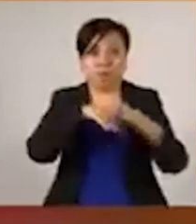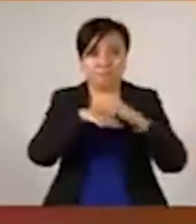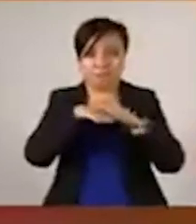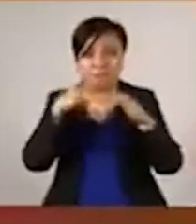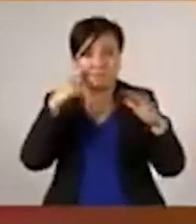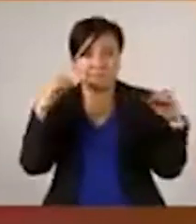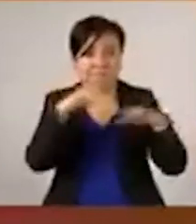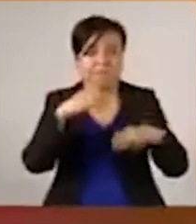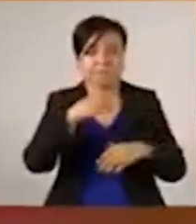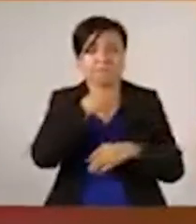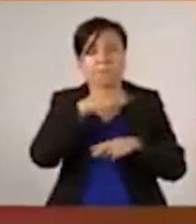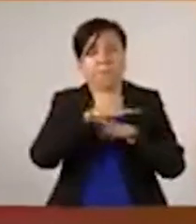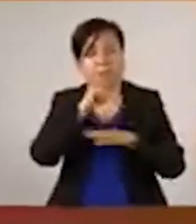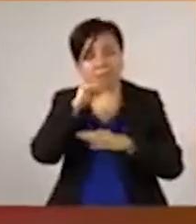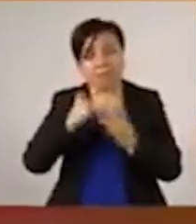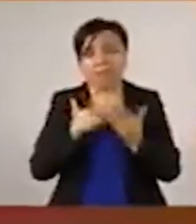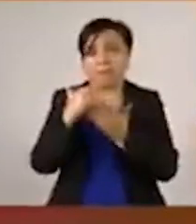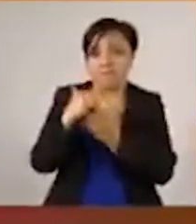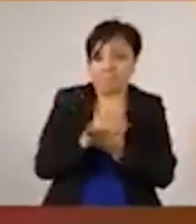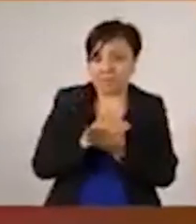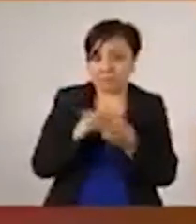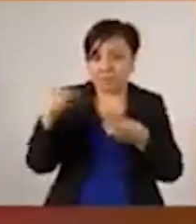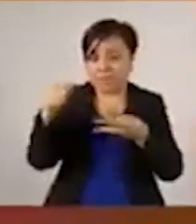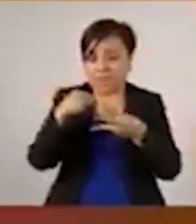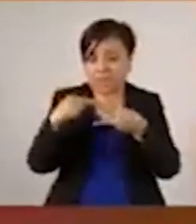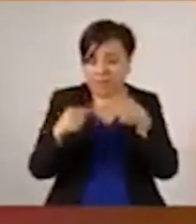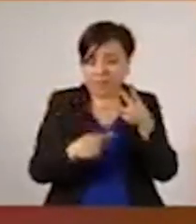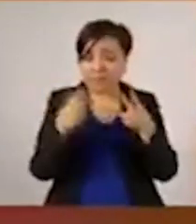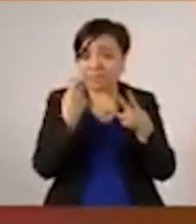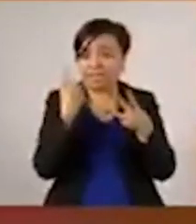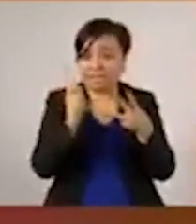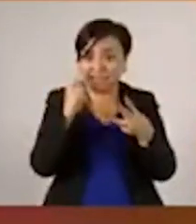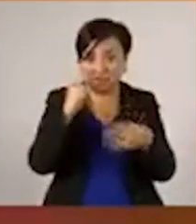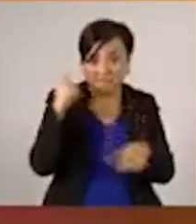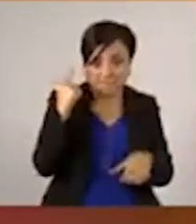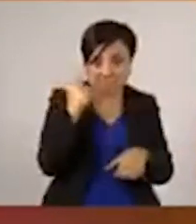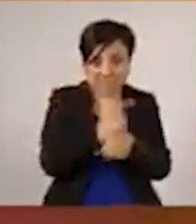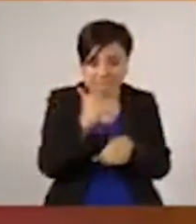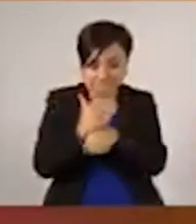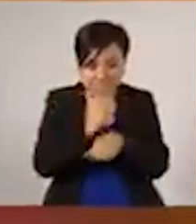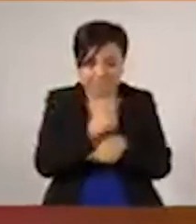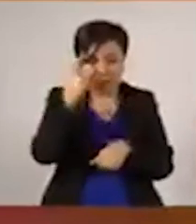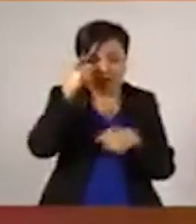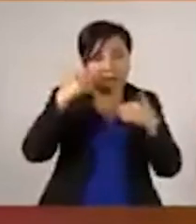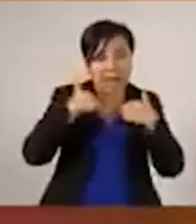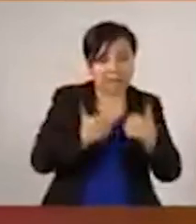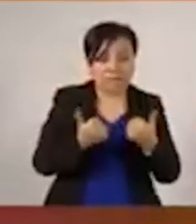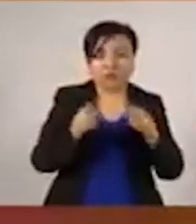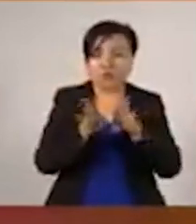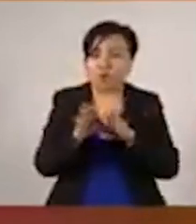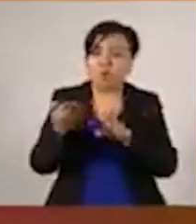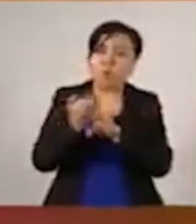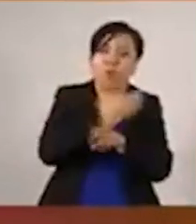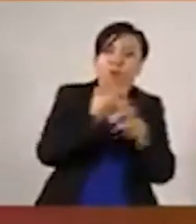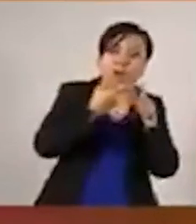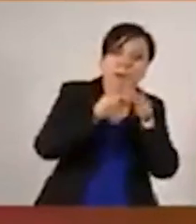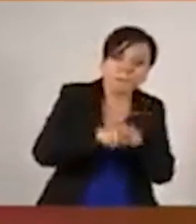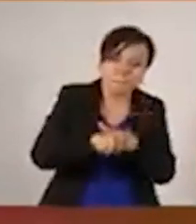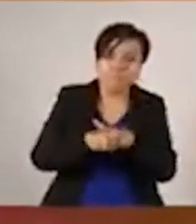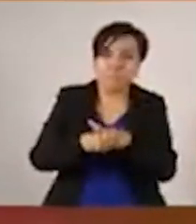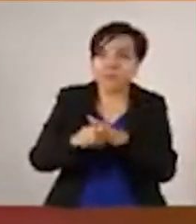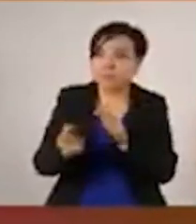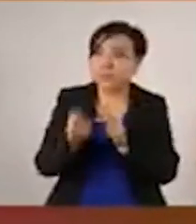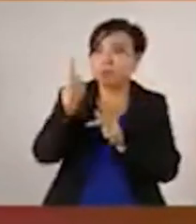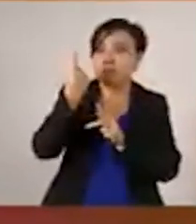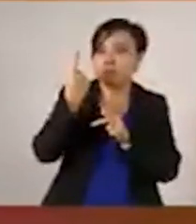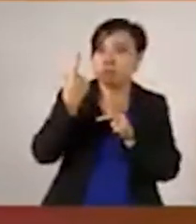epidemiológica es un radar que nos permite identificar dónde estamos desde antes de la presentación de los casos y hasta el final de la pandemia.